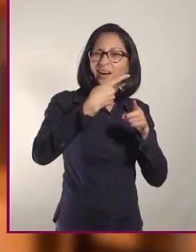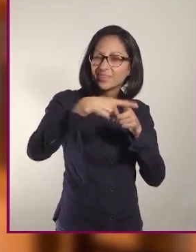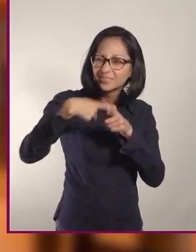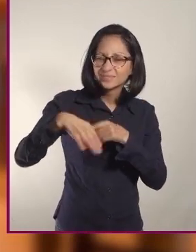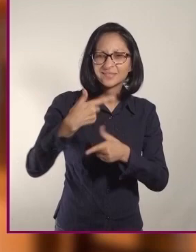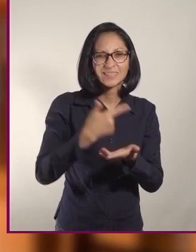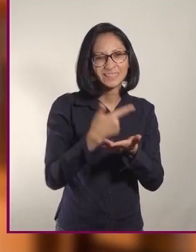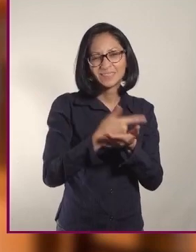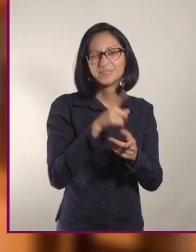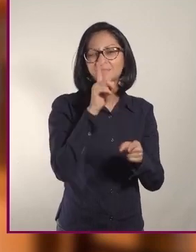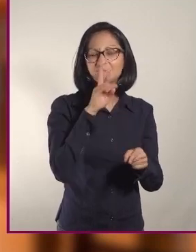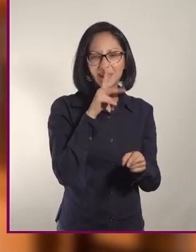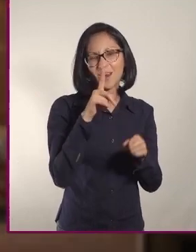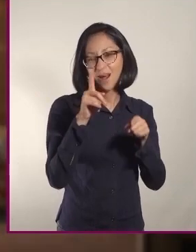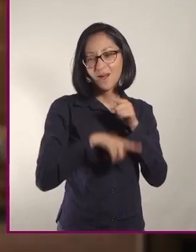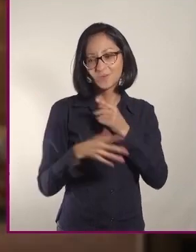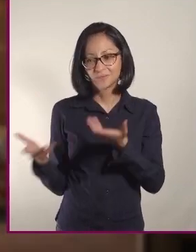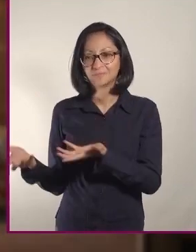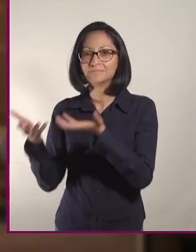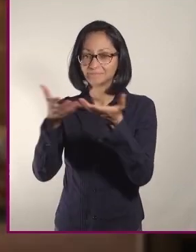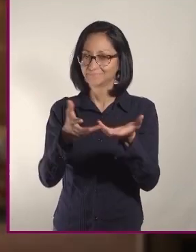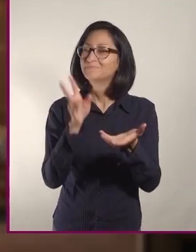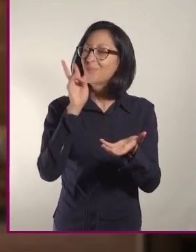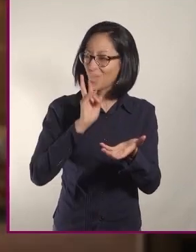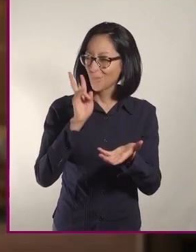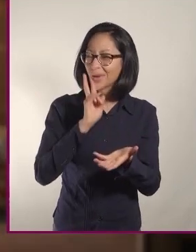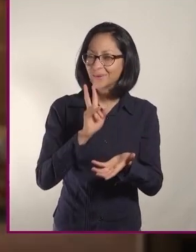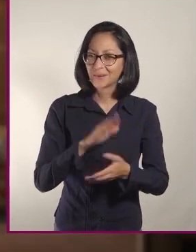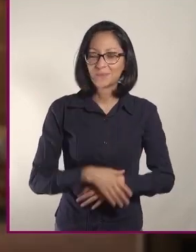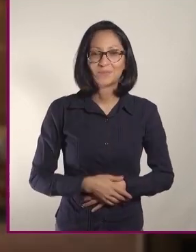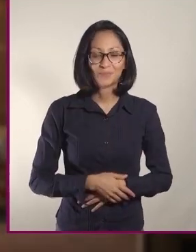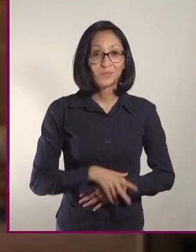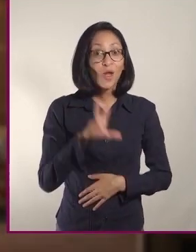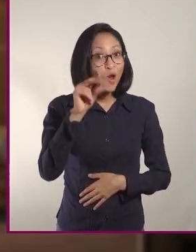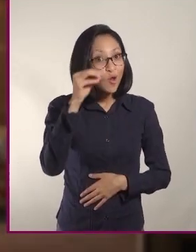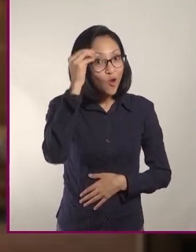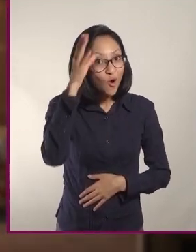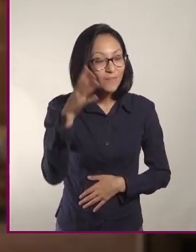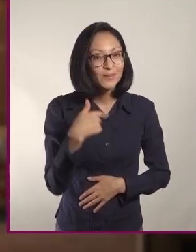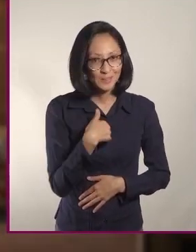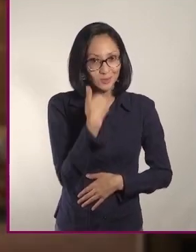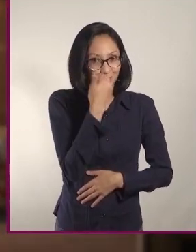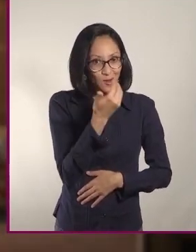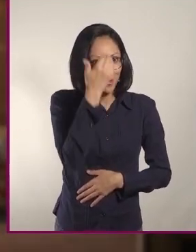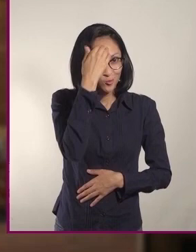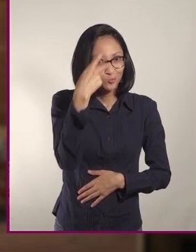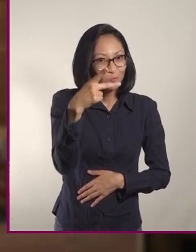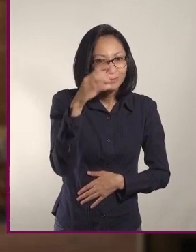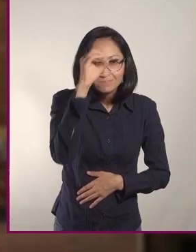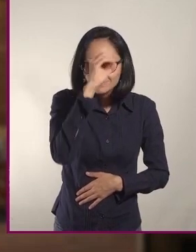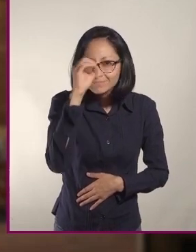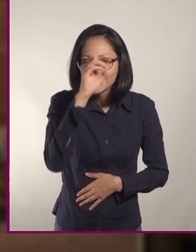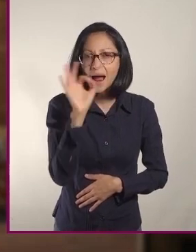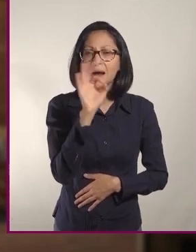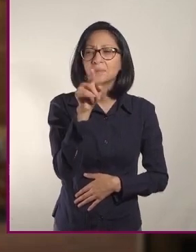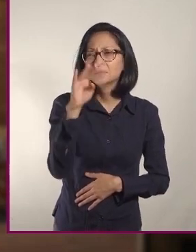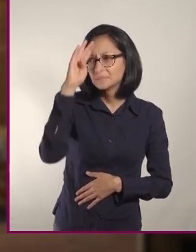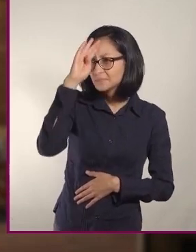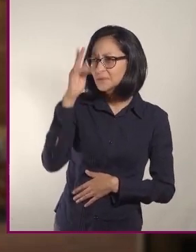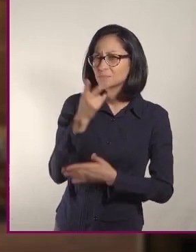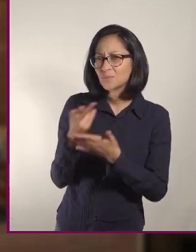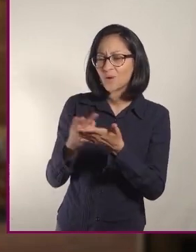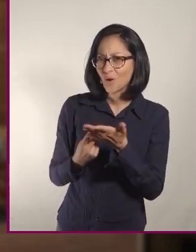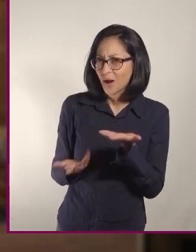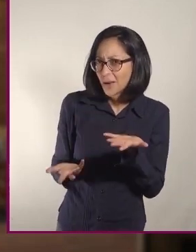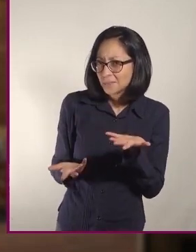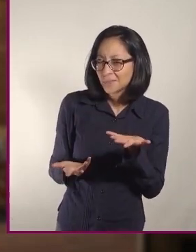Pon la prueba y ya verás. No olvides que nos interesa escucharte, conocer tu opinión. ¿Qué te pareció el programa? No